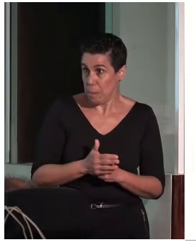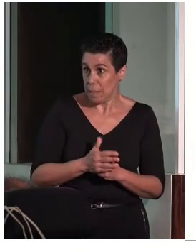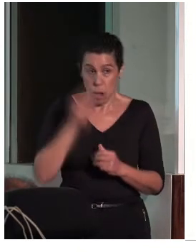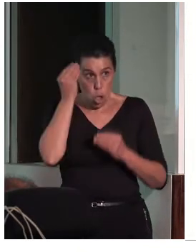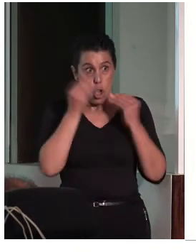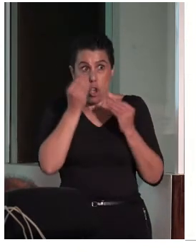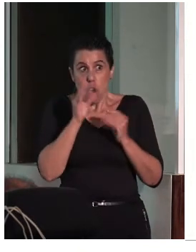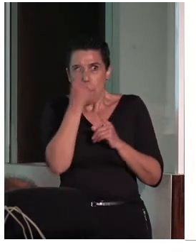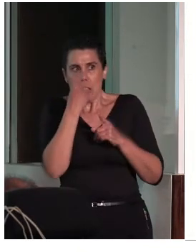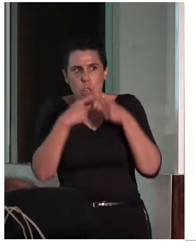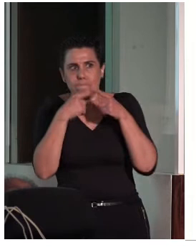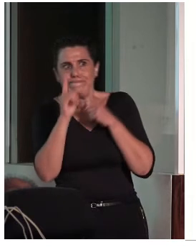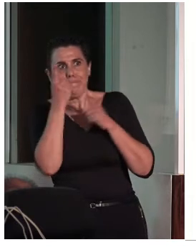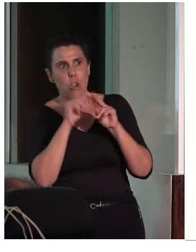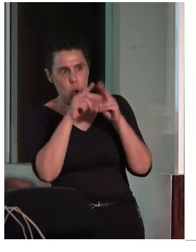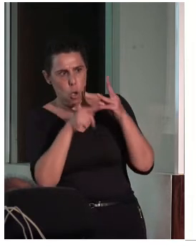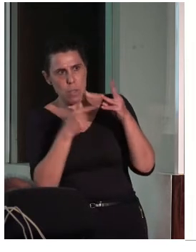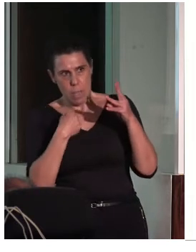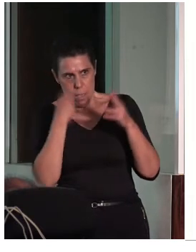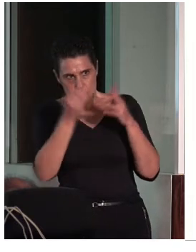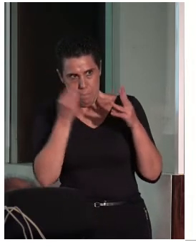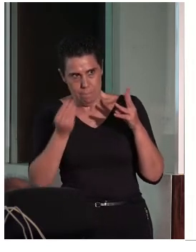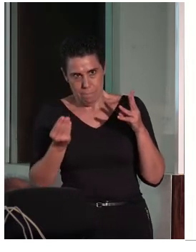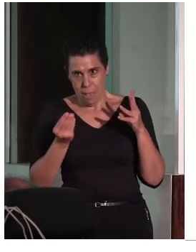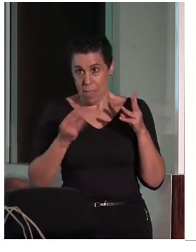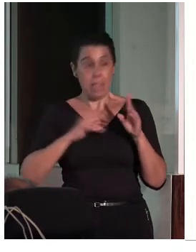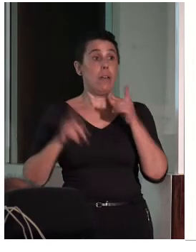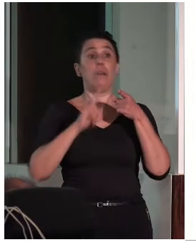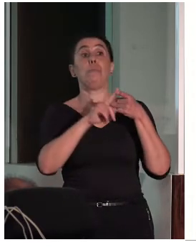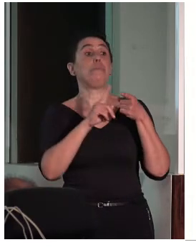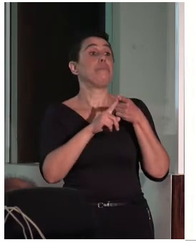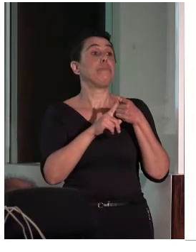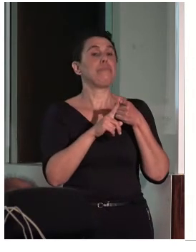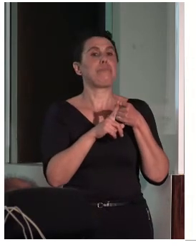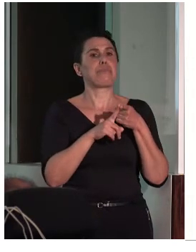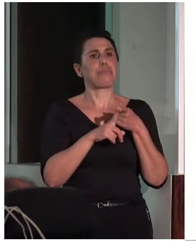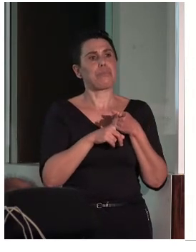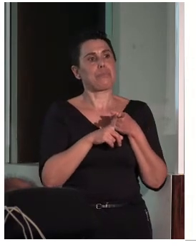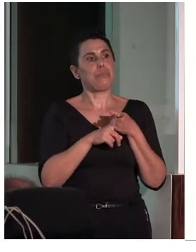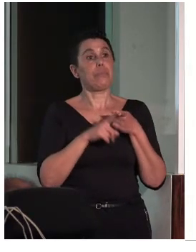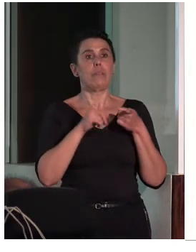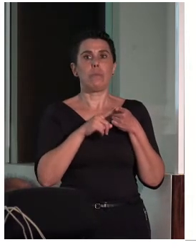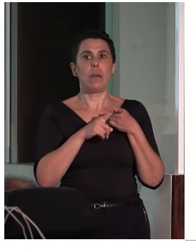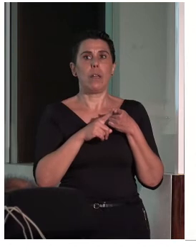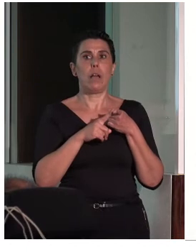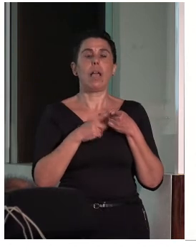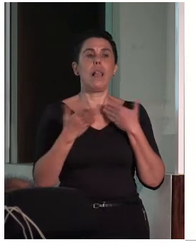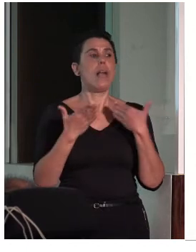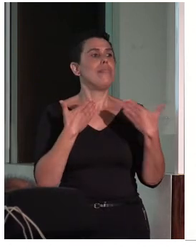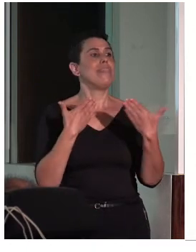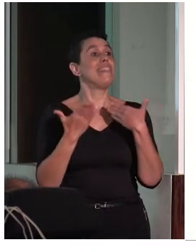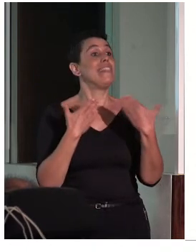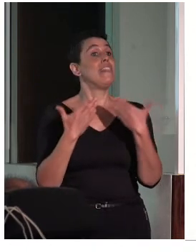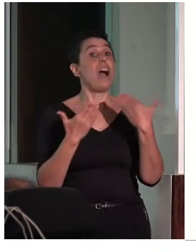muy rápidas que las voy yo a hacer. En primer lugar, el diálogo que estaba